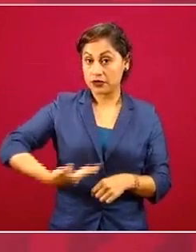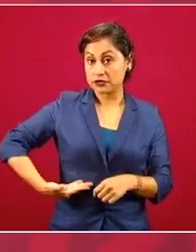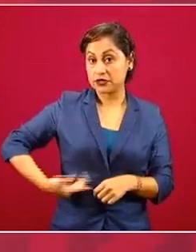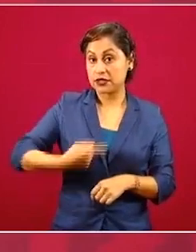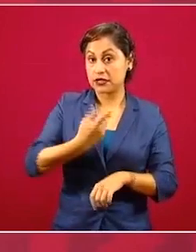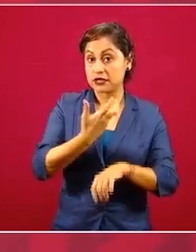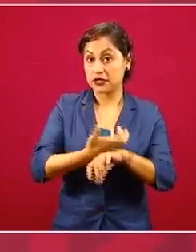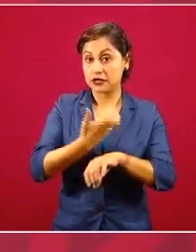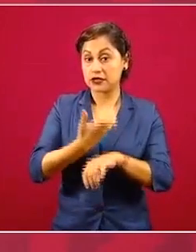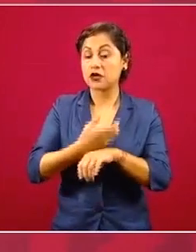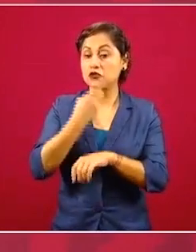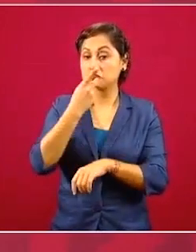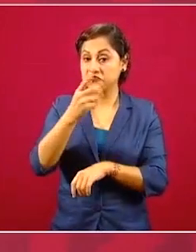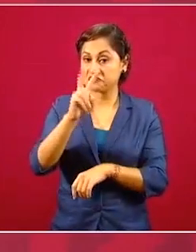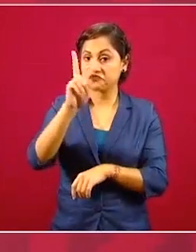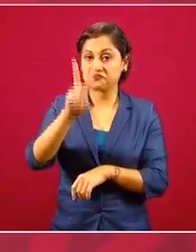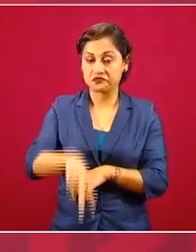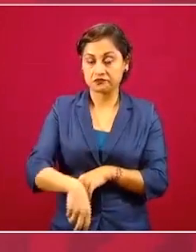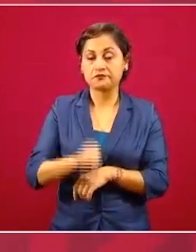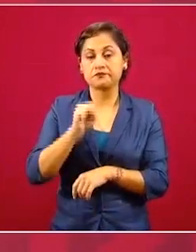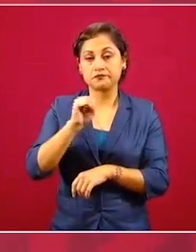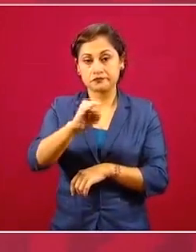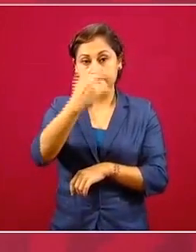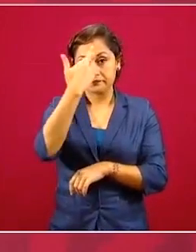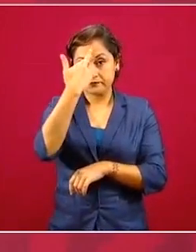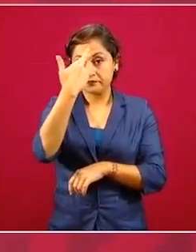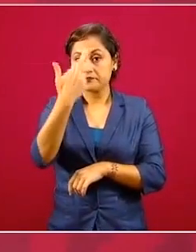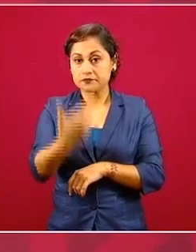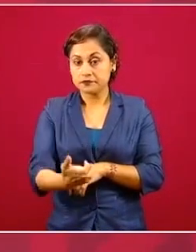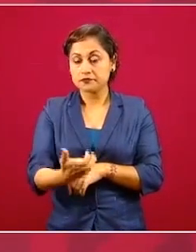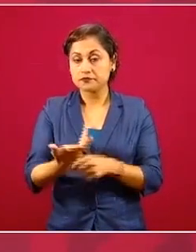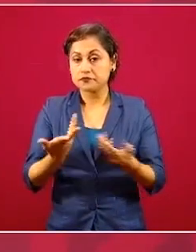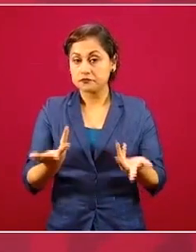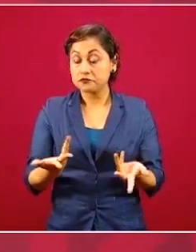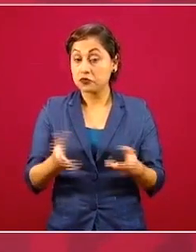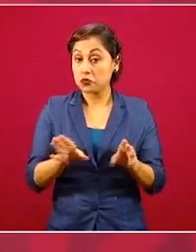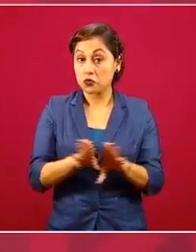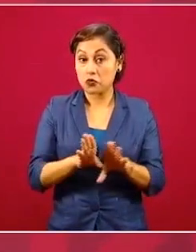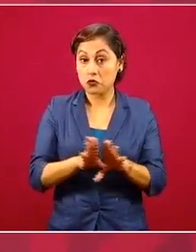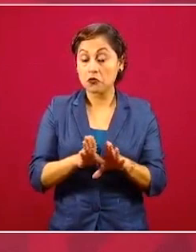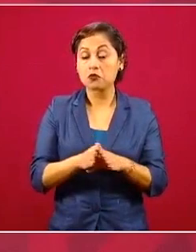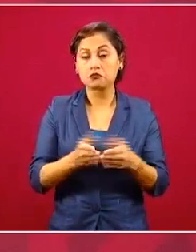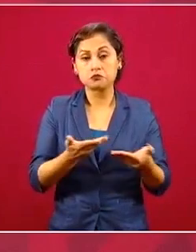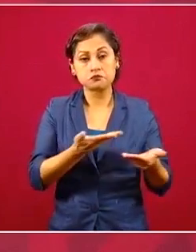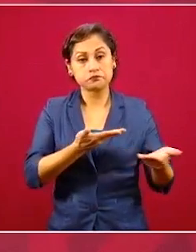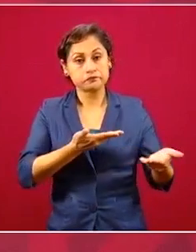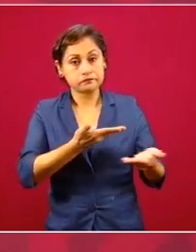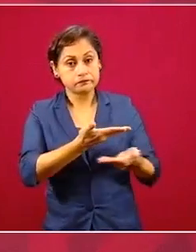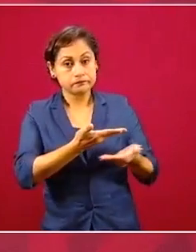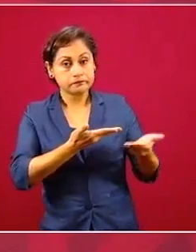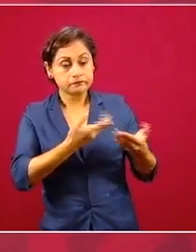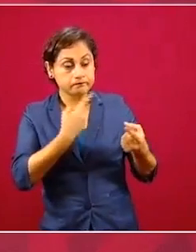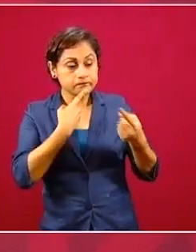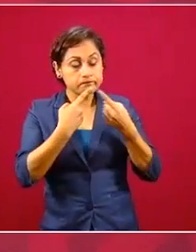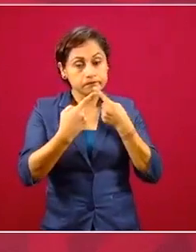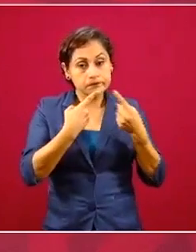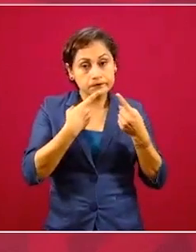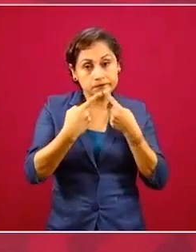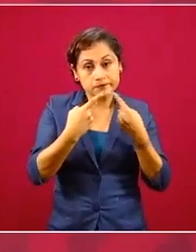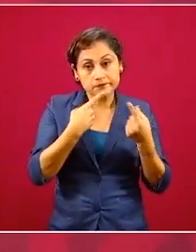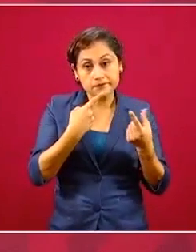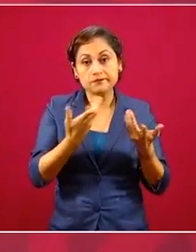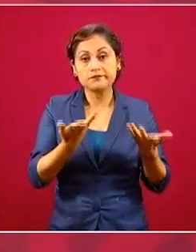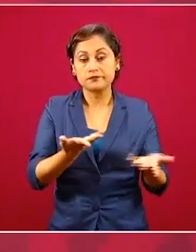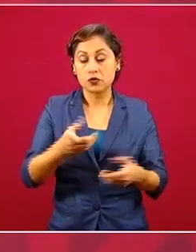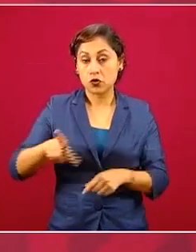cierto y hay cooperación entre los dos